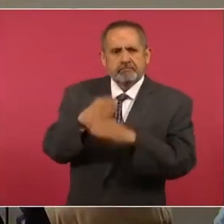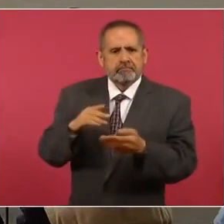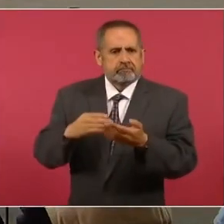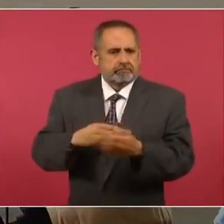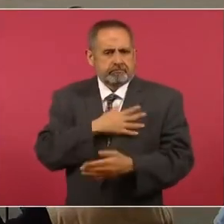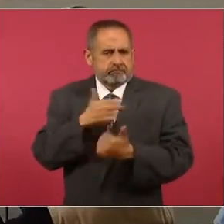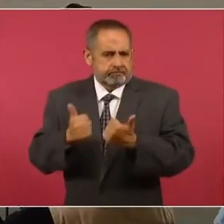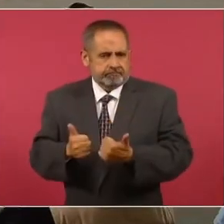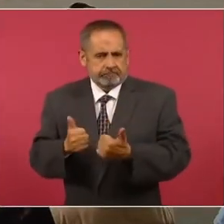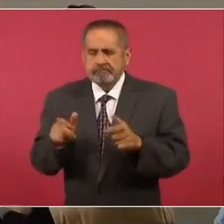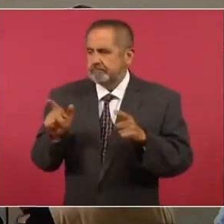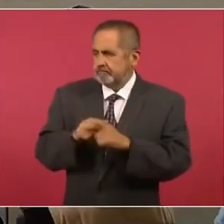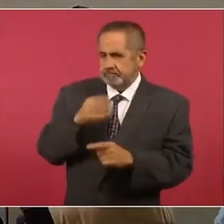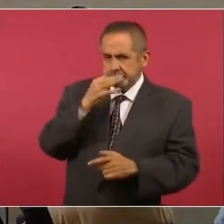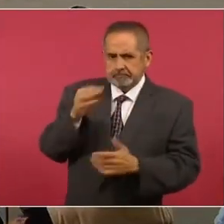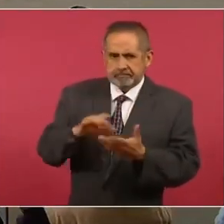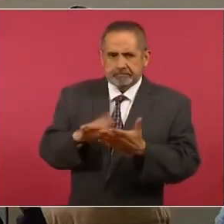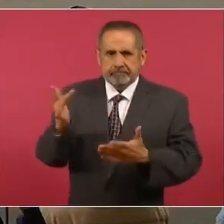Sería cuanto. Muchas gracias.